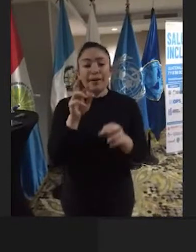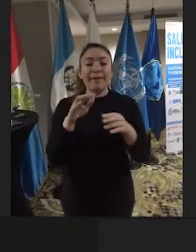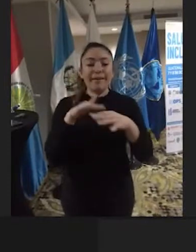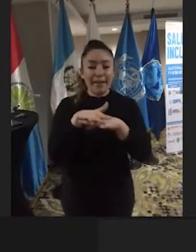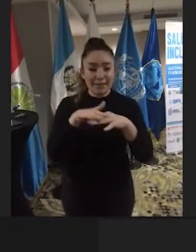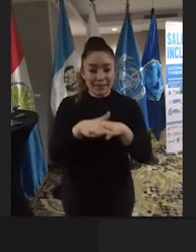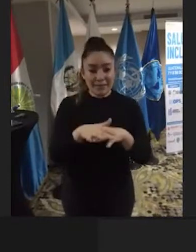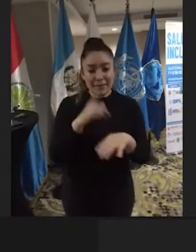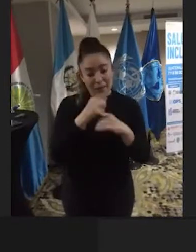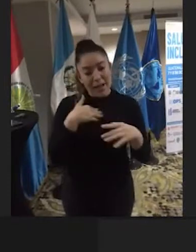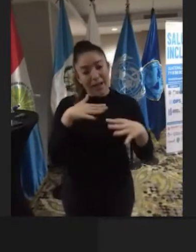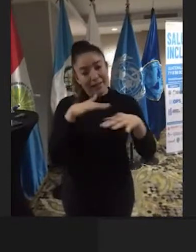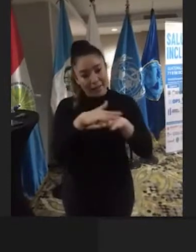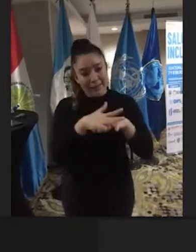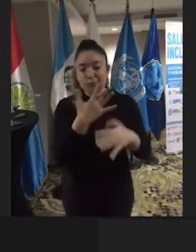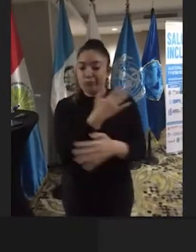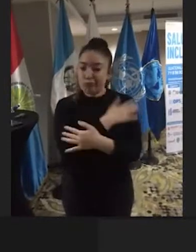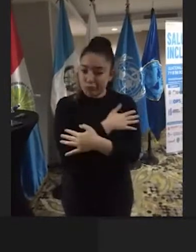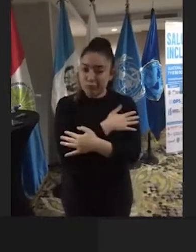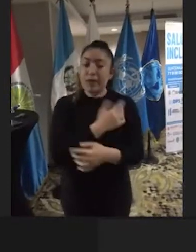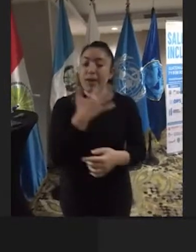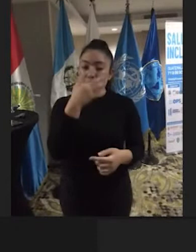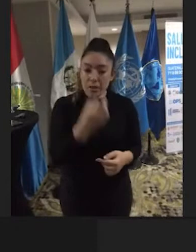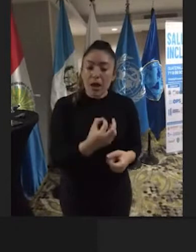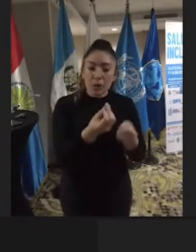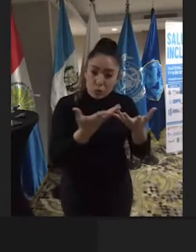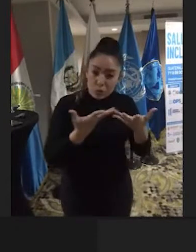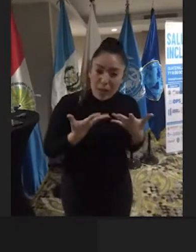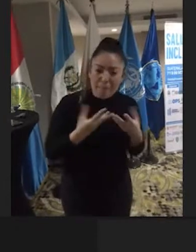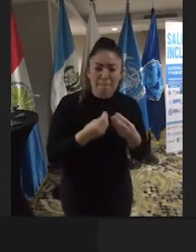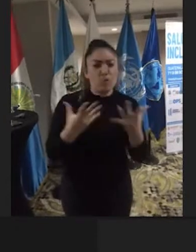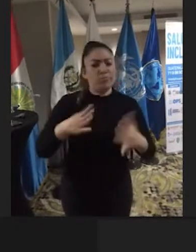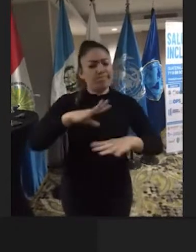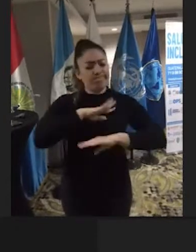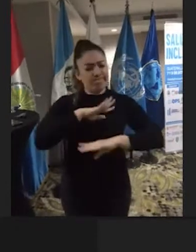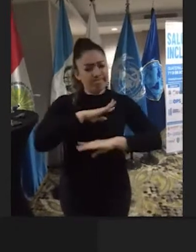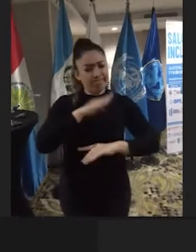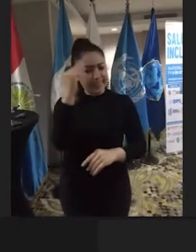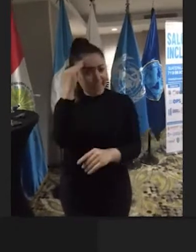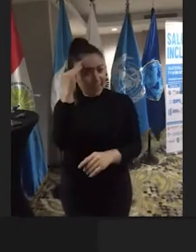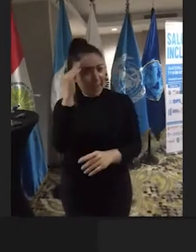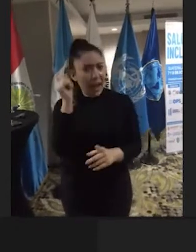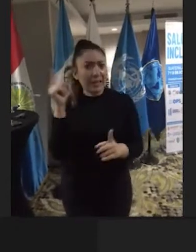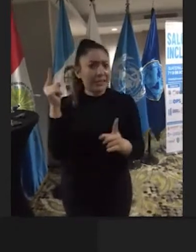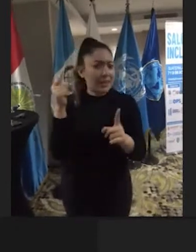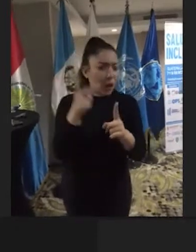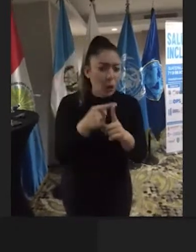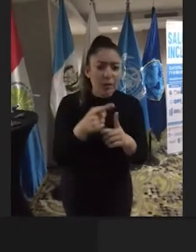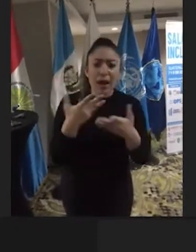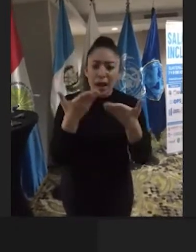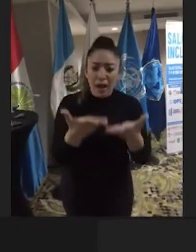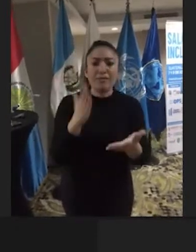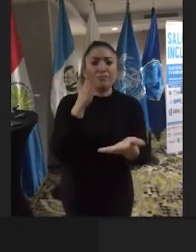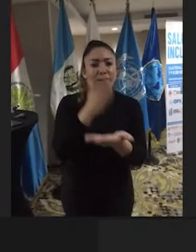nuestra querida RIADIS, de verdad que nos da mucha satisfacción saber hasta dónde ha llegado